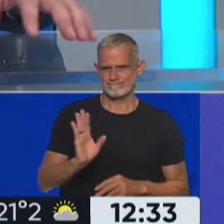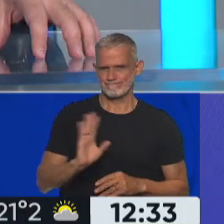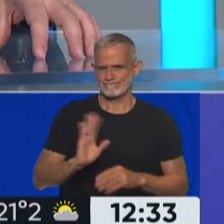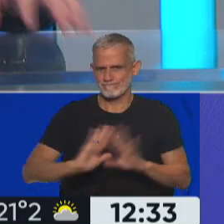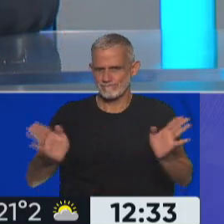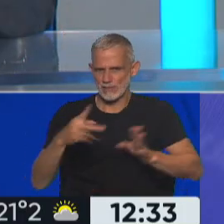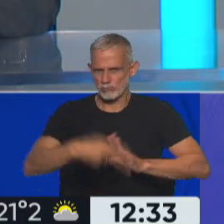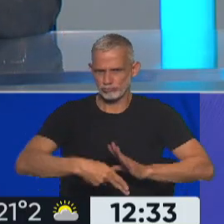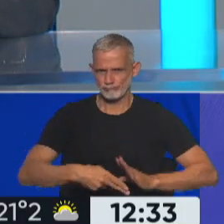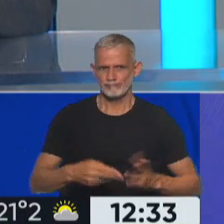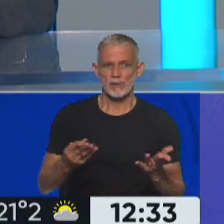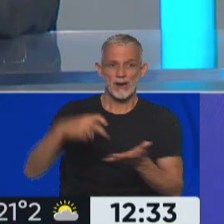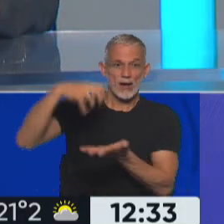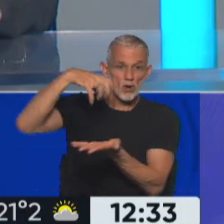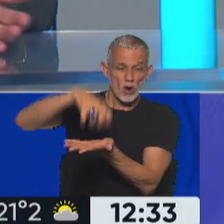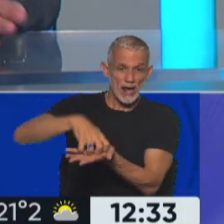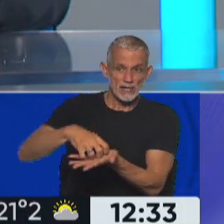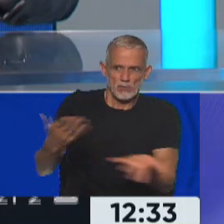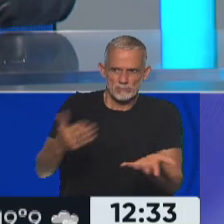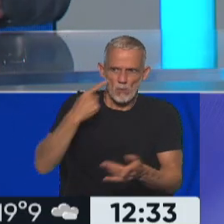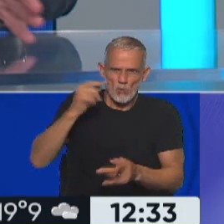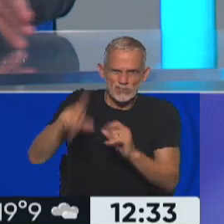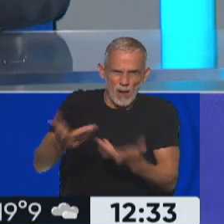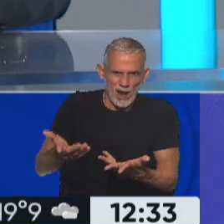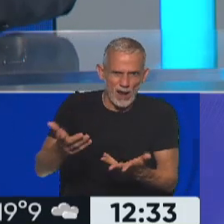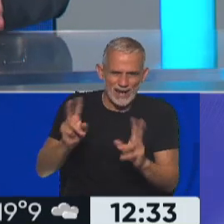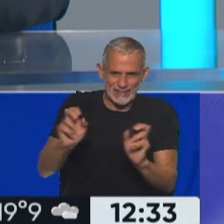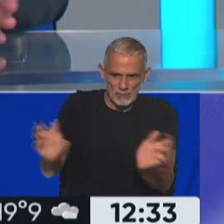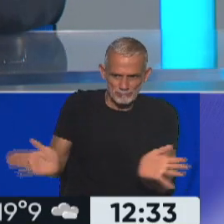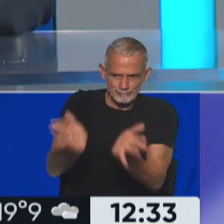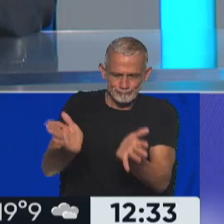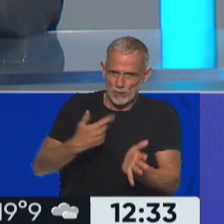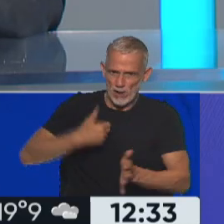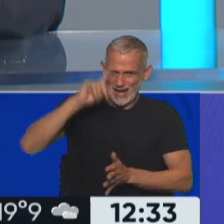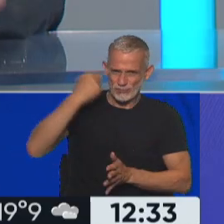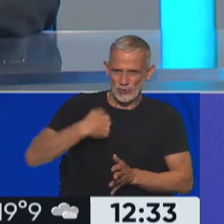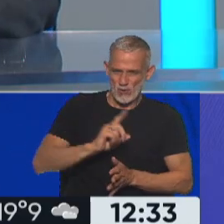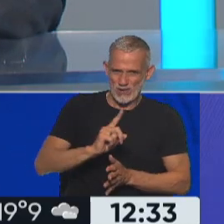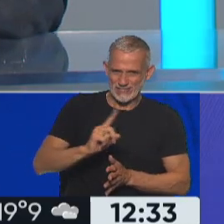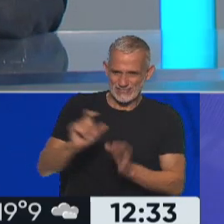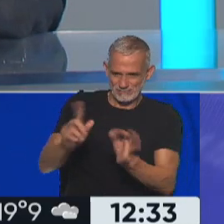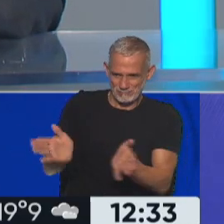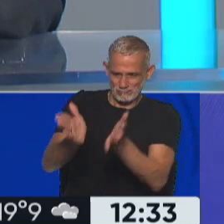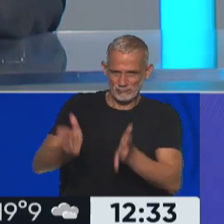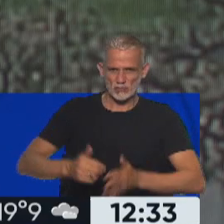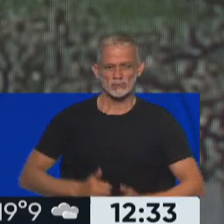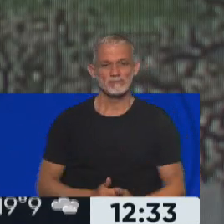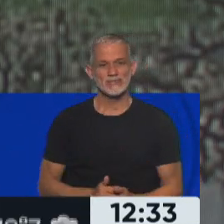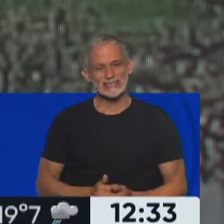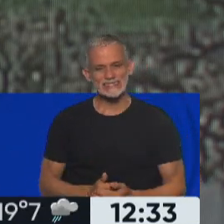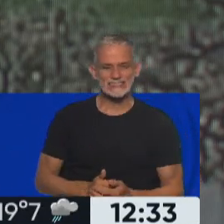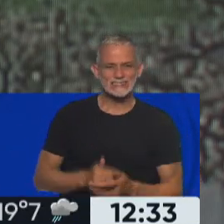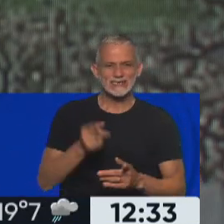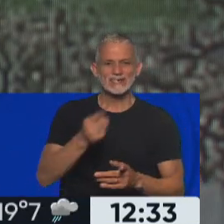Nacional para un organismo que es un tema puro y exclusivamente de los municipios en la República Argentina. Claro, pero que no